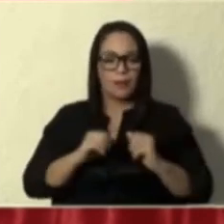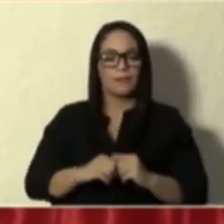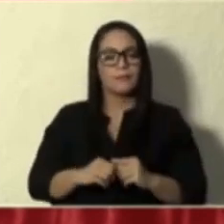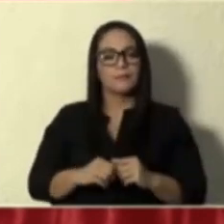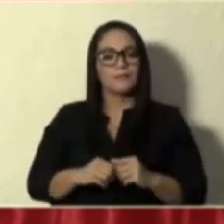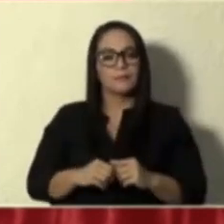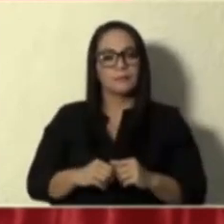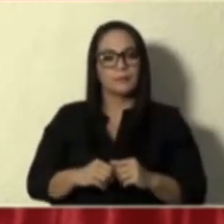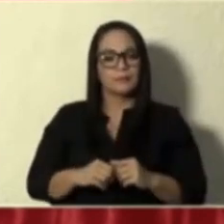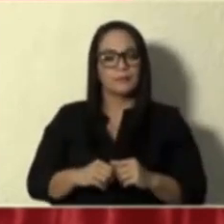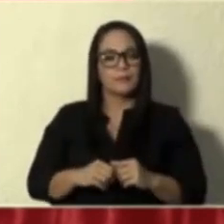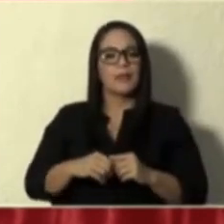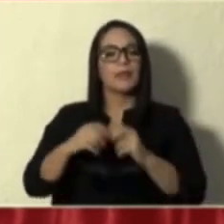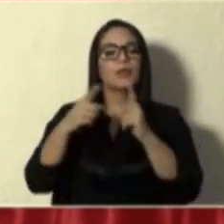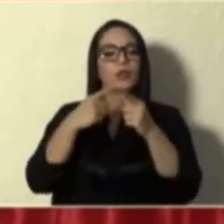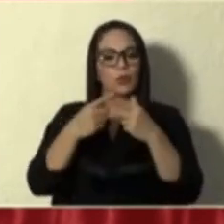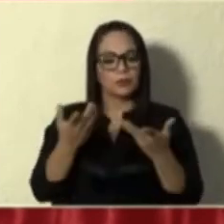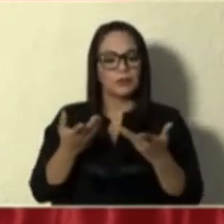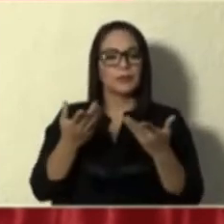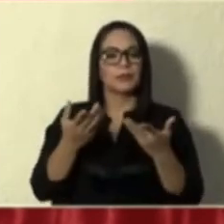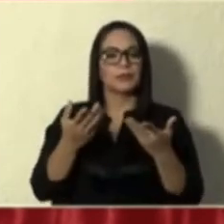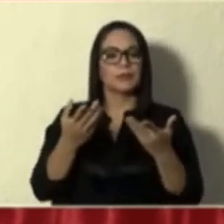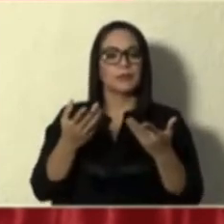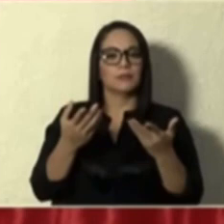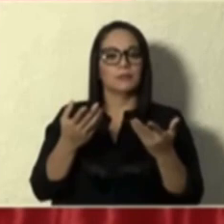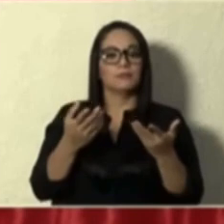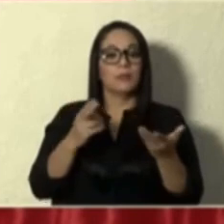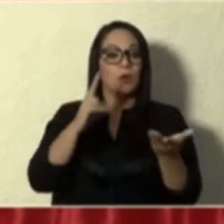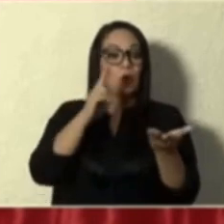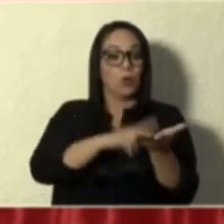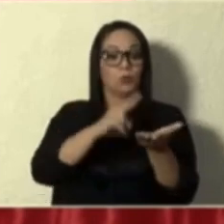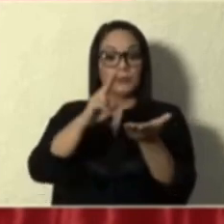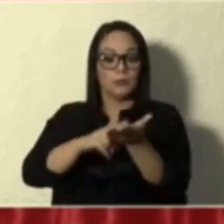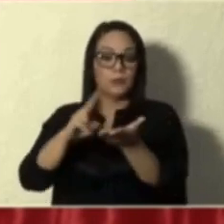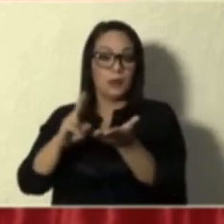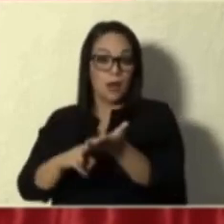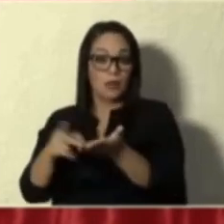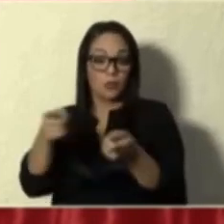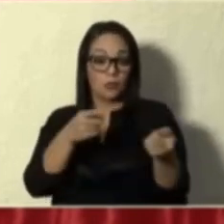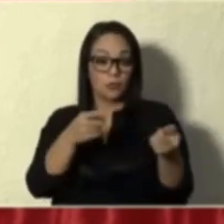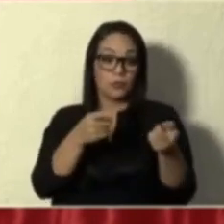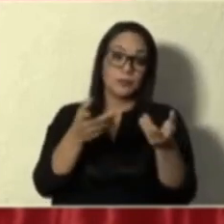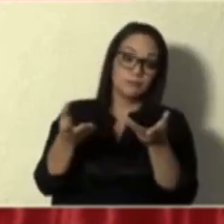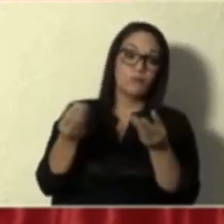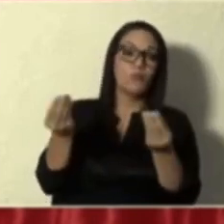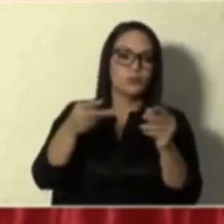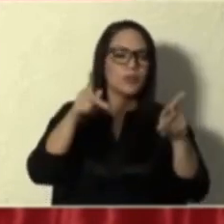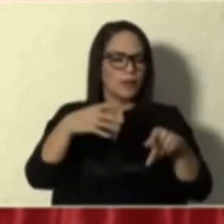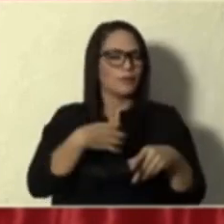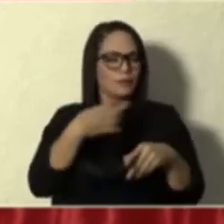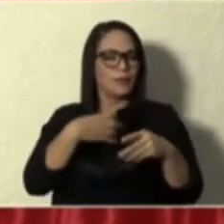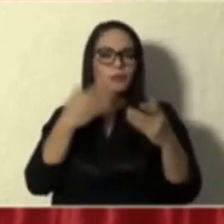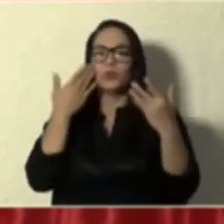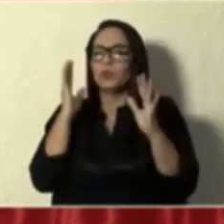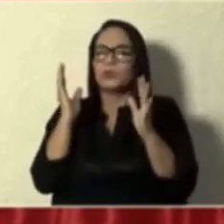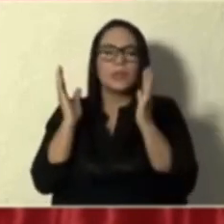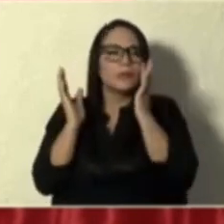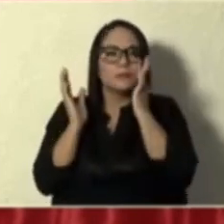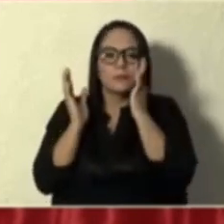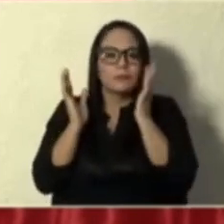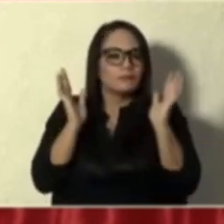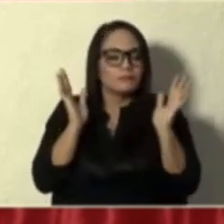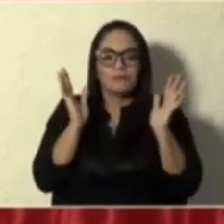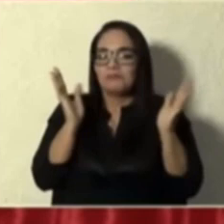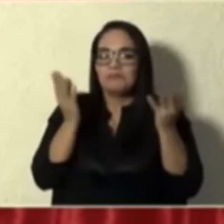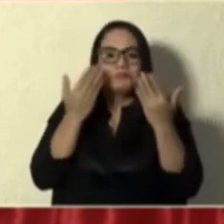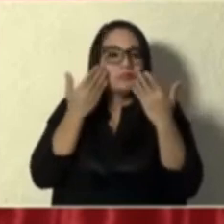manera de asignar ha sido algo que mucha gente protesta. Yo no sé los números exactos, tal vez los que se saben